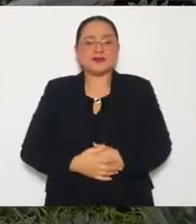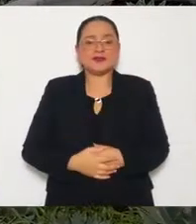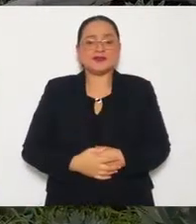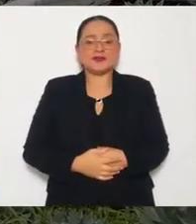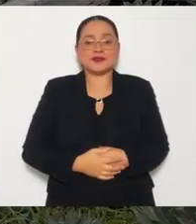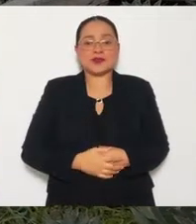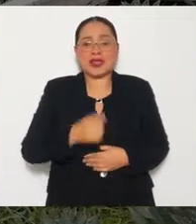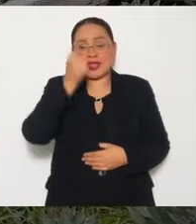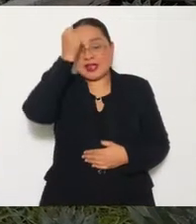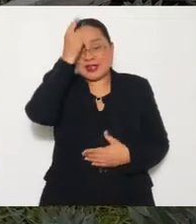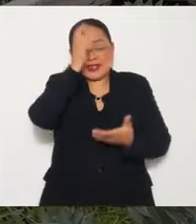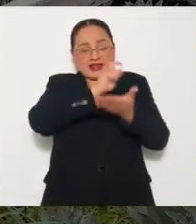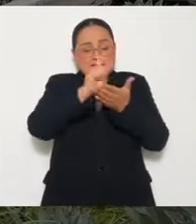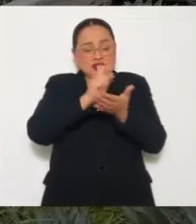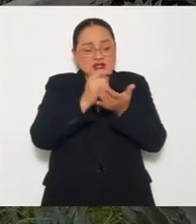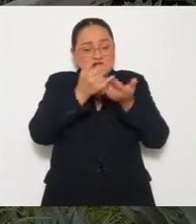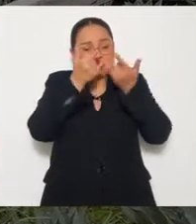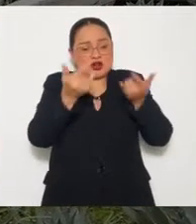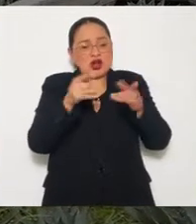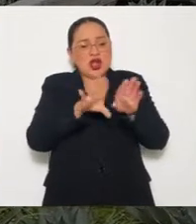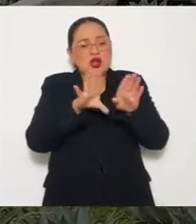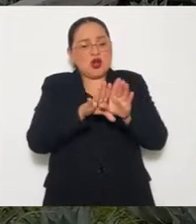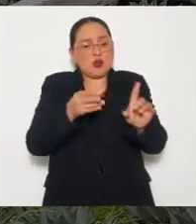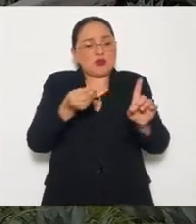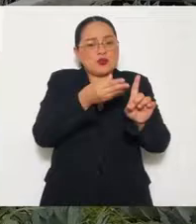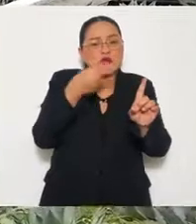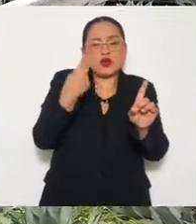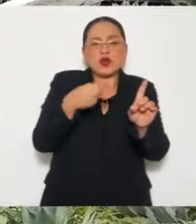Si escribieras una autobiografía, ¿cómo se llamaría?